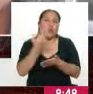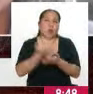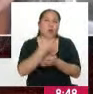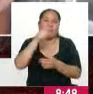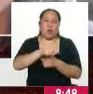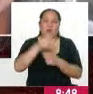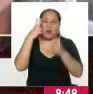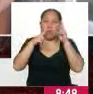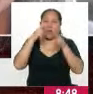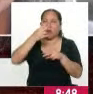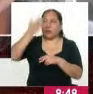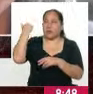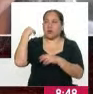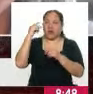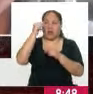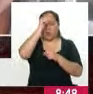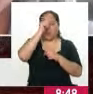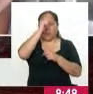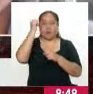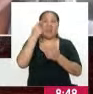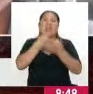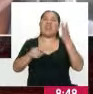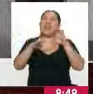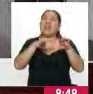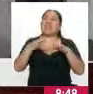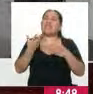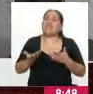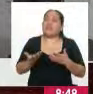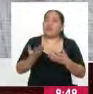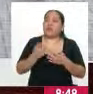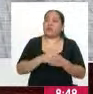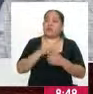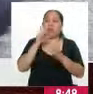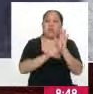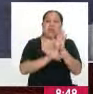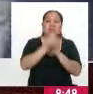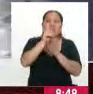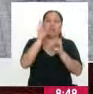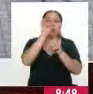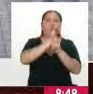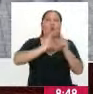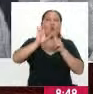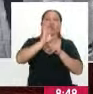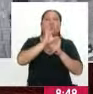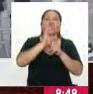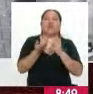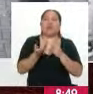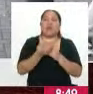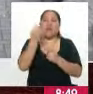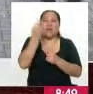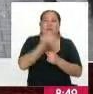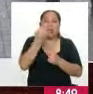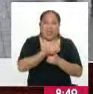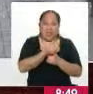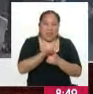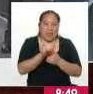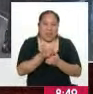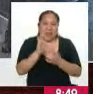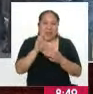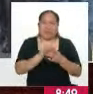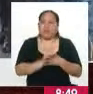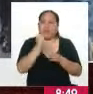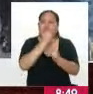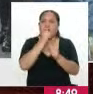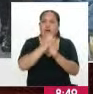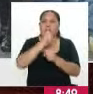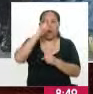este domingo. ¿Qué hacemos para que desarrollemos una cultura del verdadero ejercicio de la política en